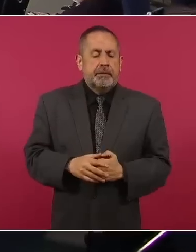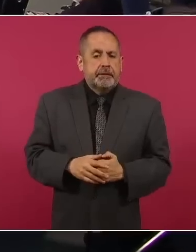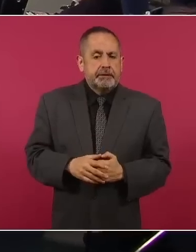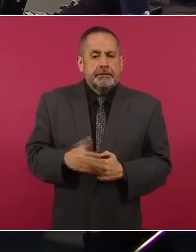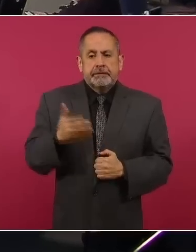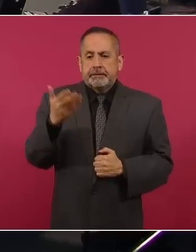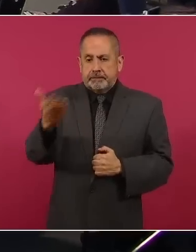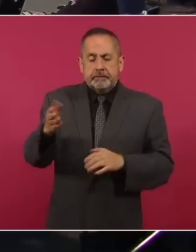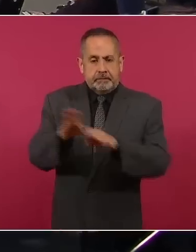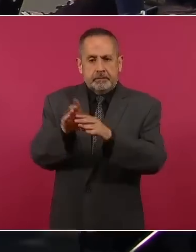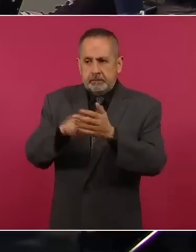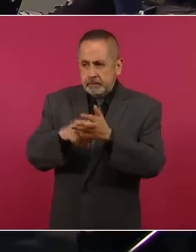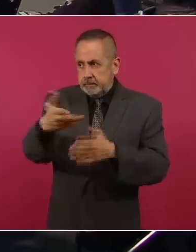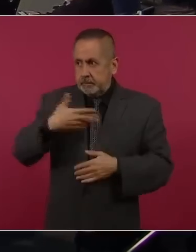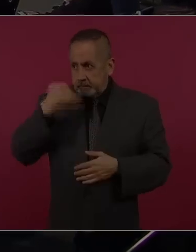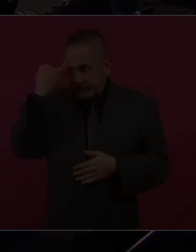a tomar en cuenta todo tu planteamiento.